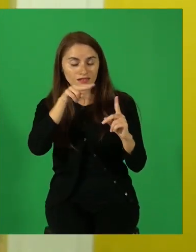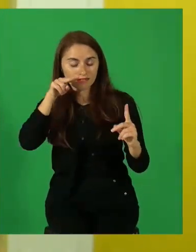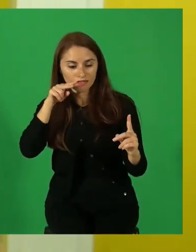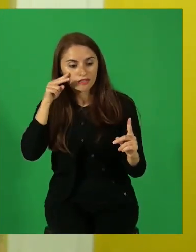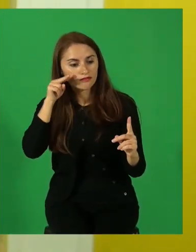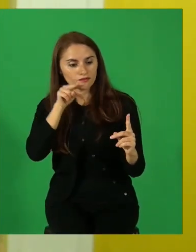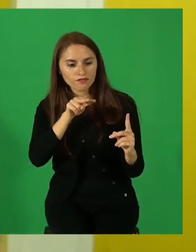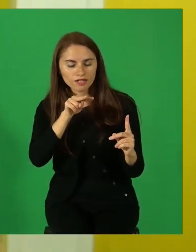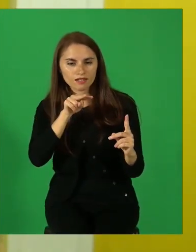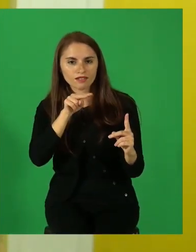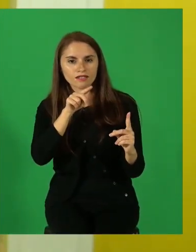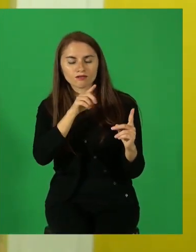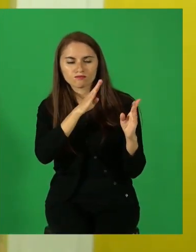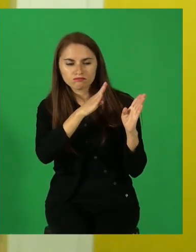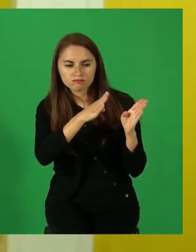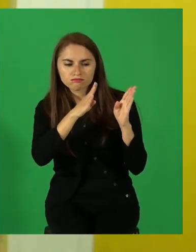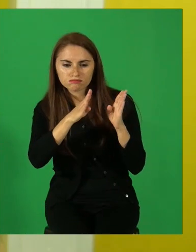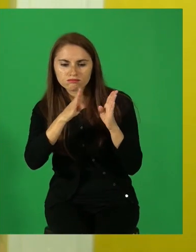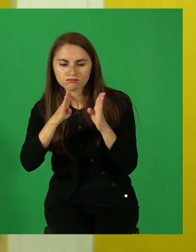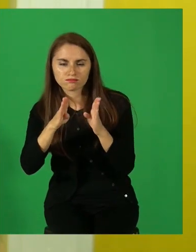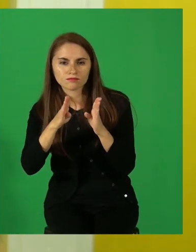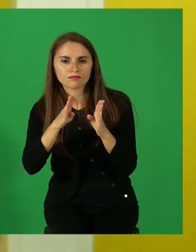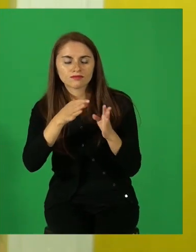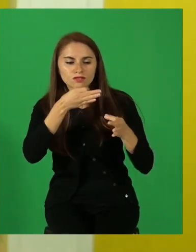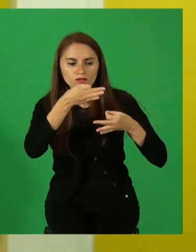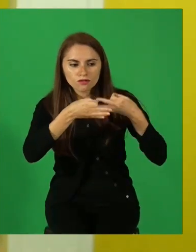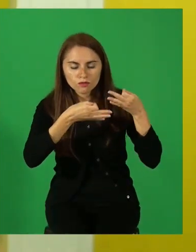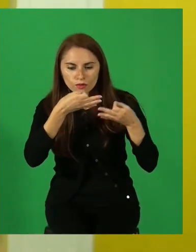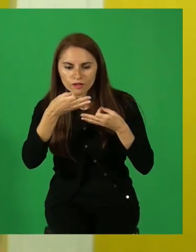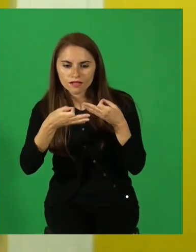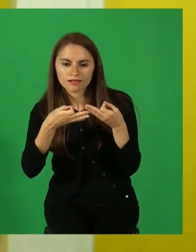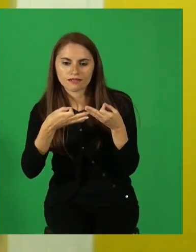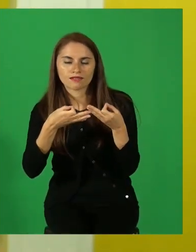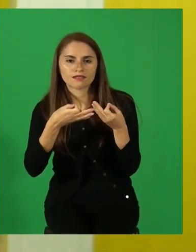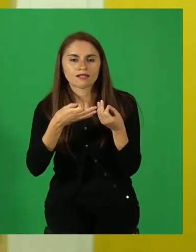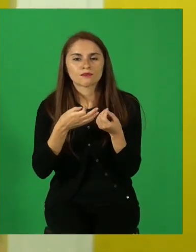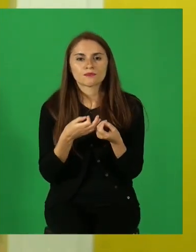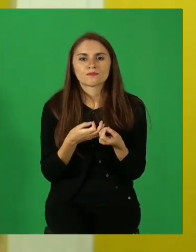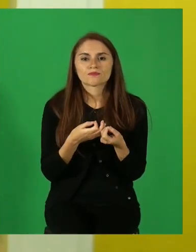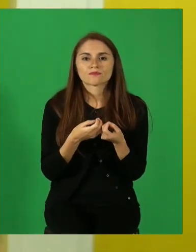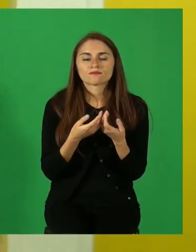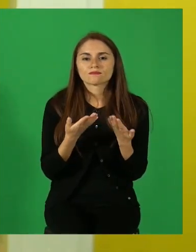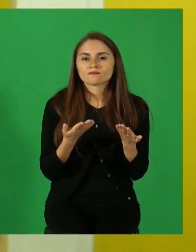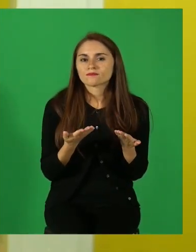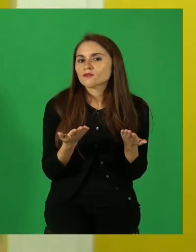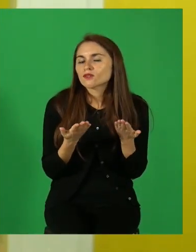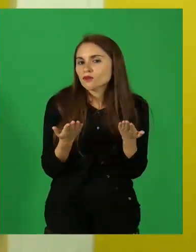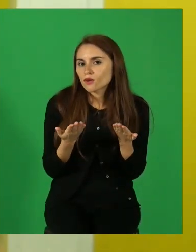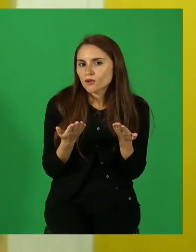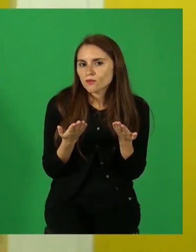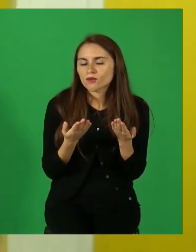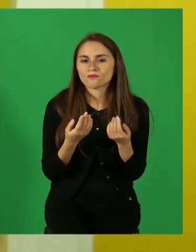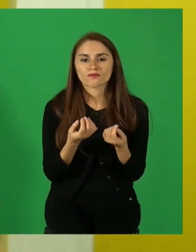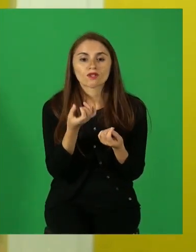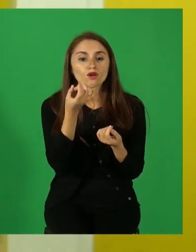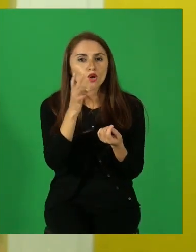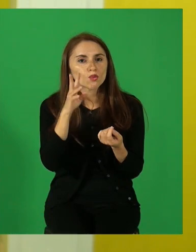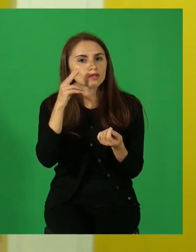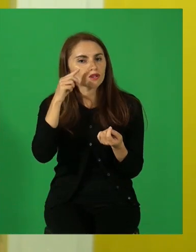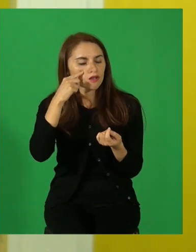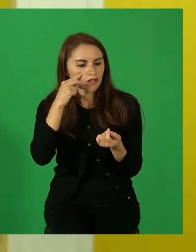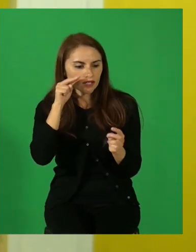narra los acontecimientos, pero narrando, contando o relatando aquello que es